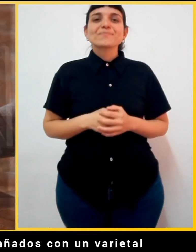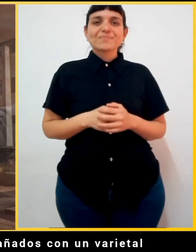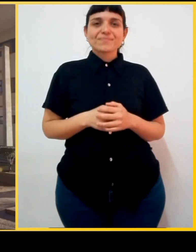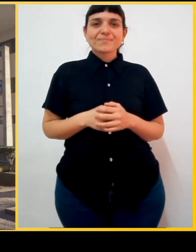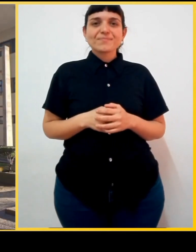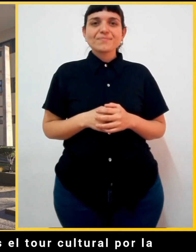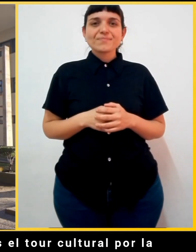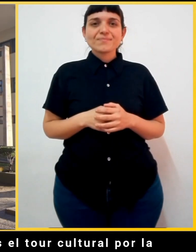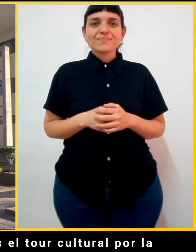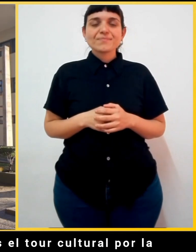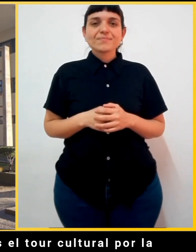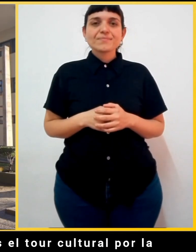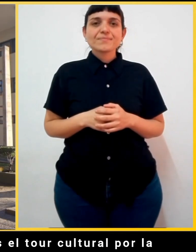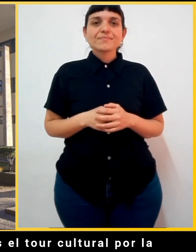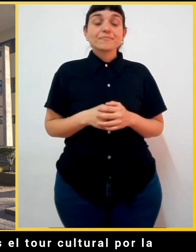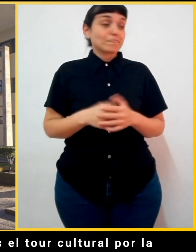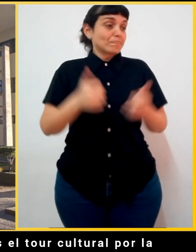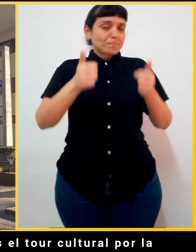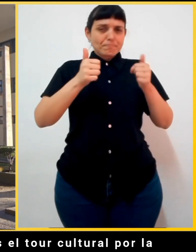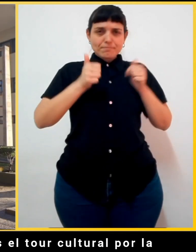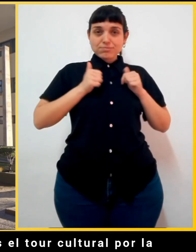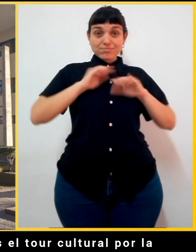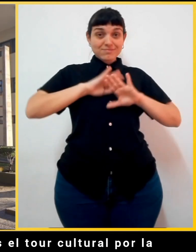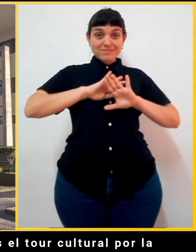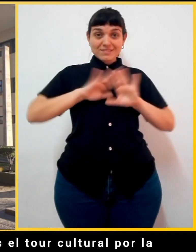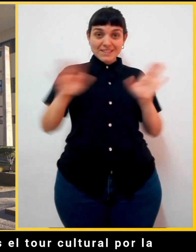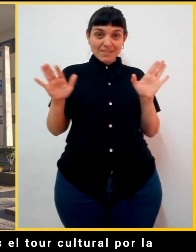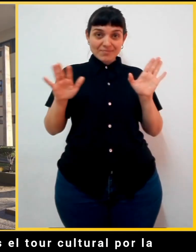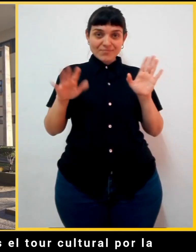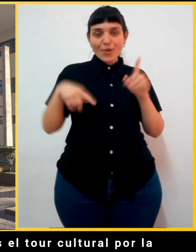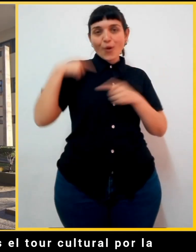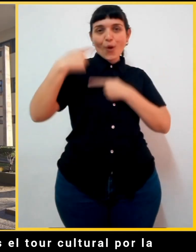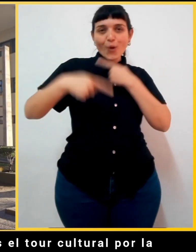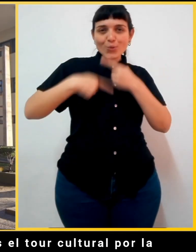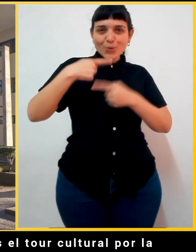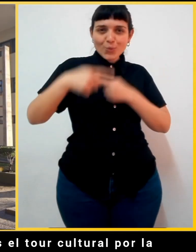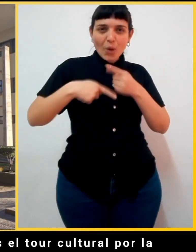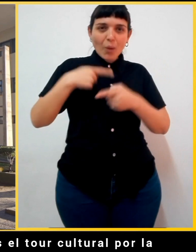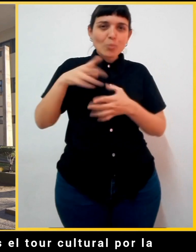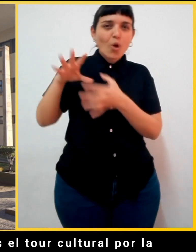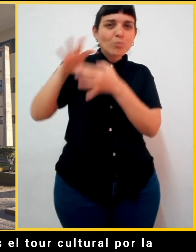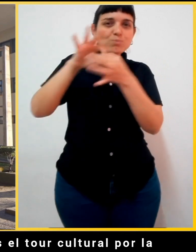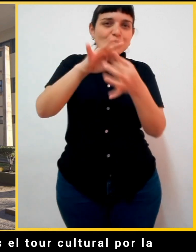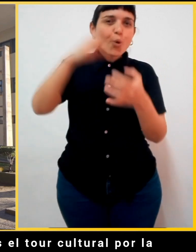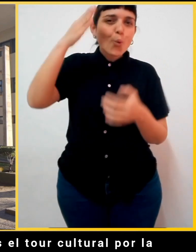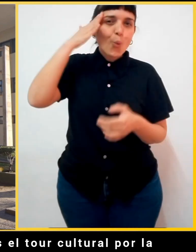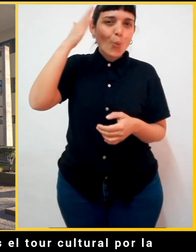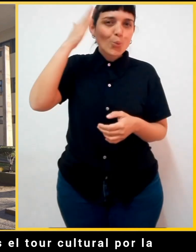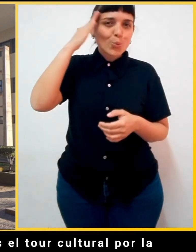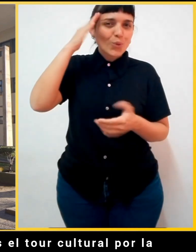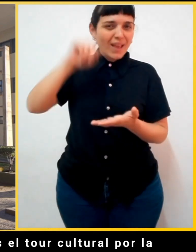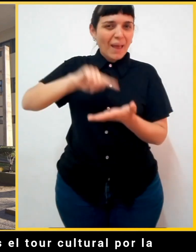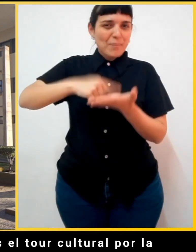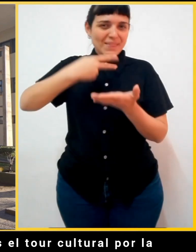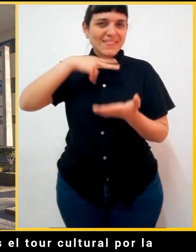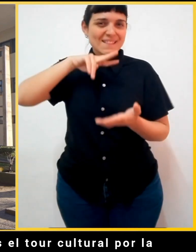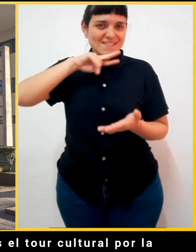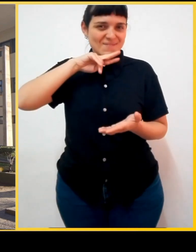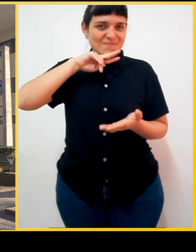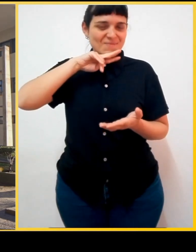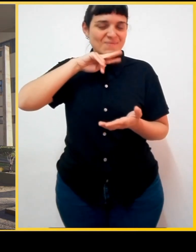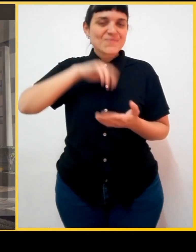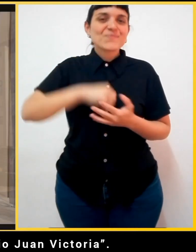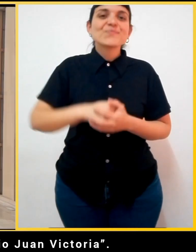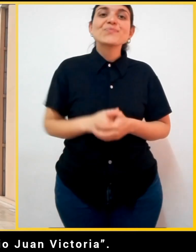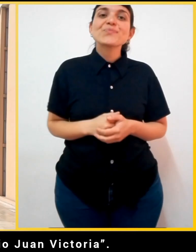Con la energía repuesta, continuamos el tour cultural por la capital sanjuanina.